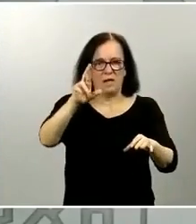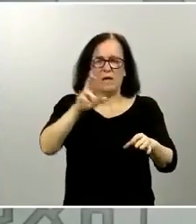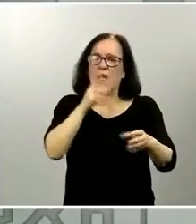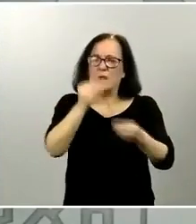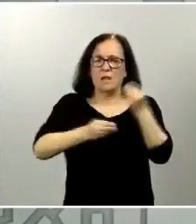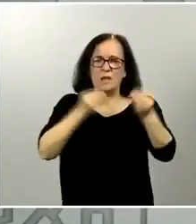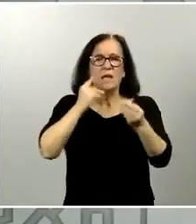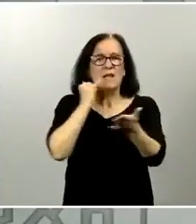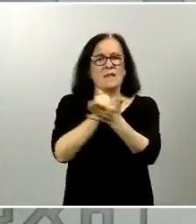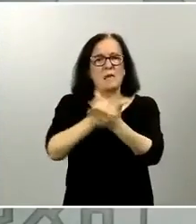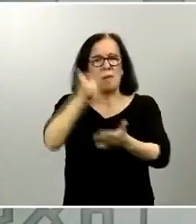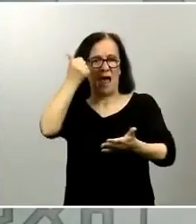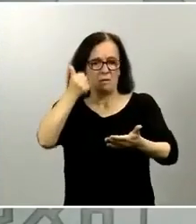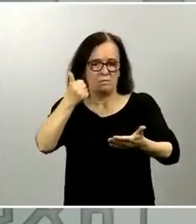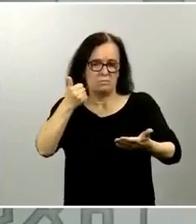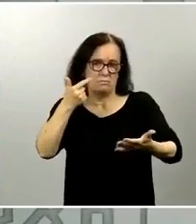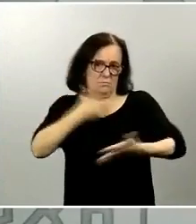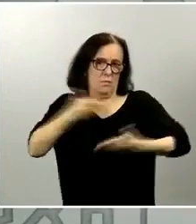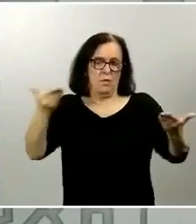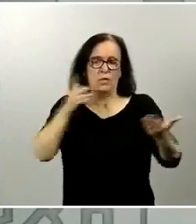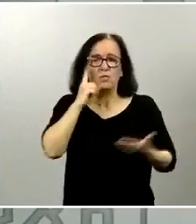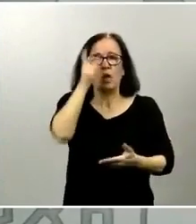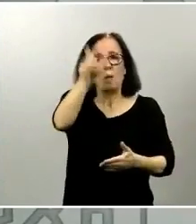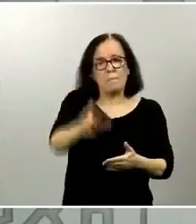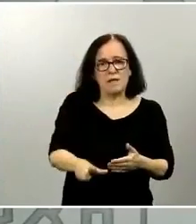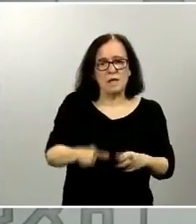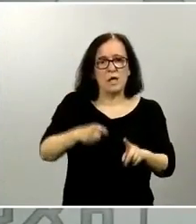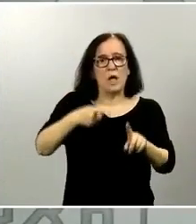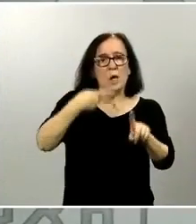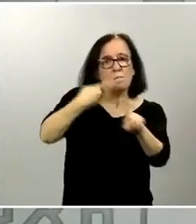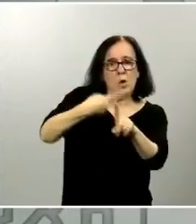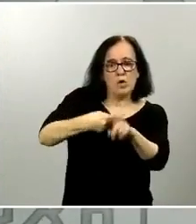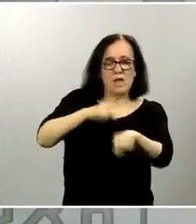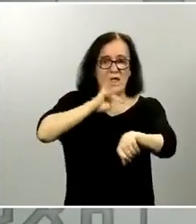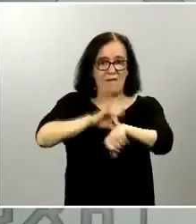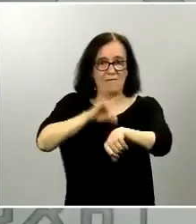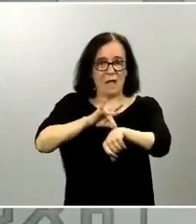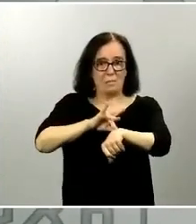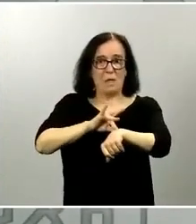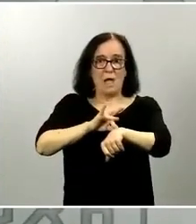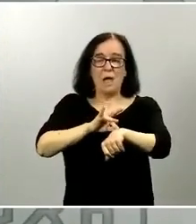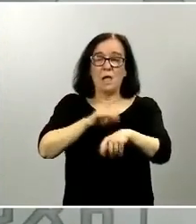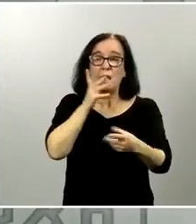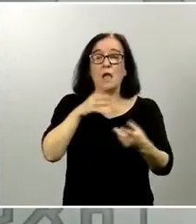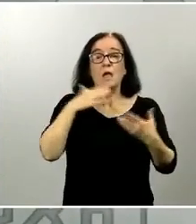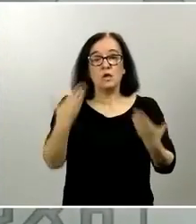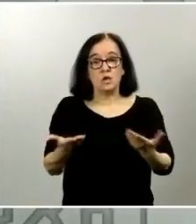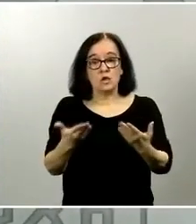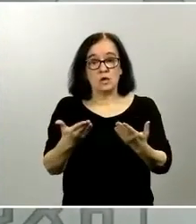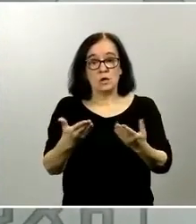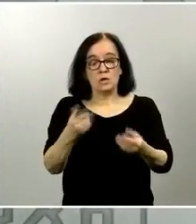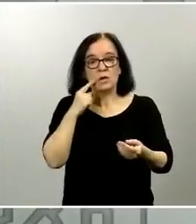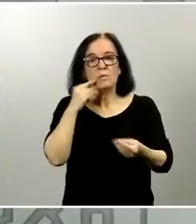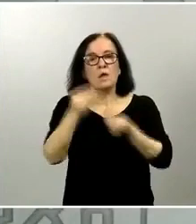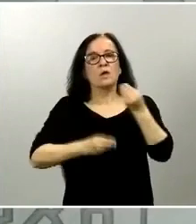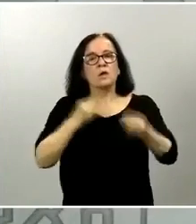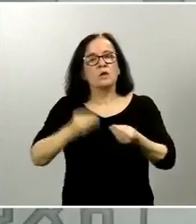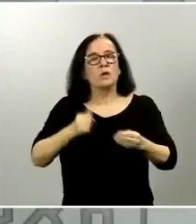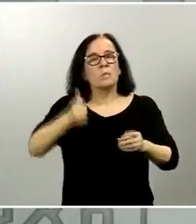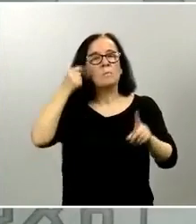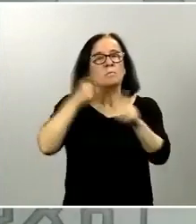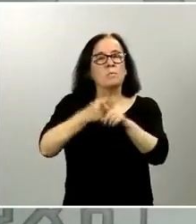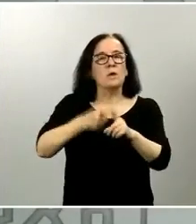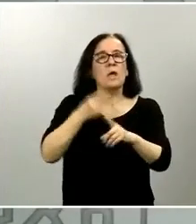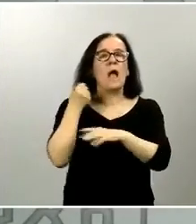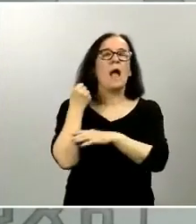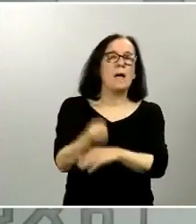test más fiable para ver que una persona es positiva y está enferma en ese momento entonces se van a utilizar sobre todo para apoyo